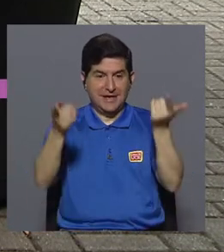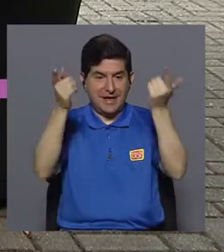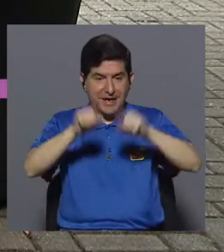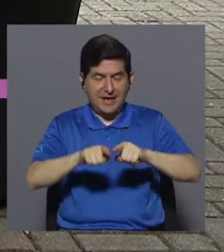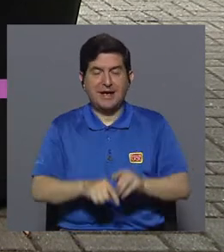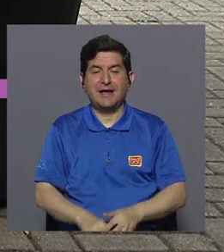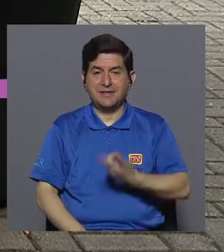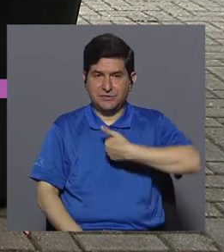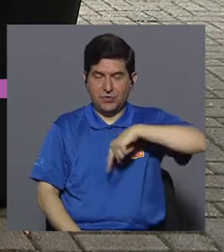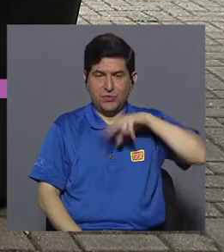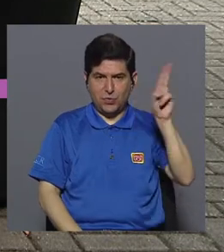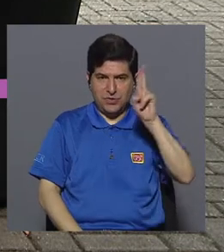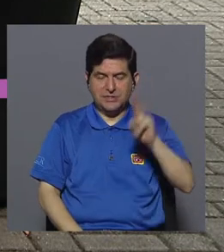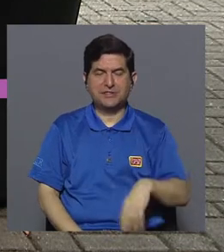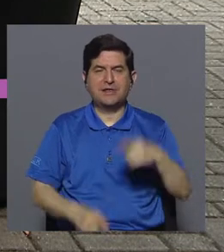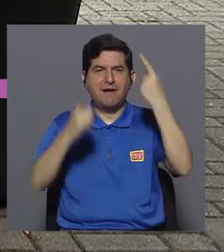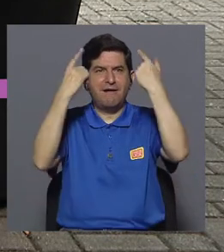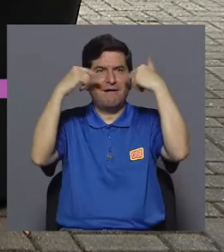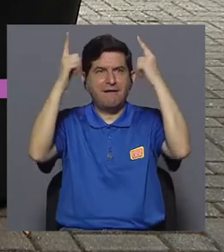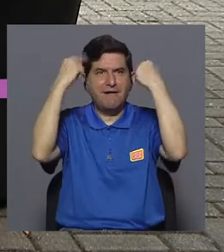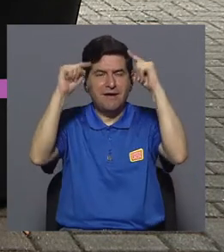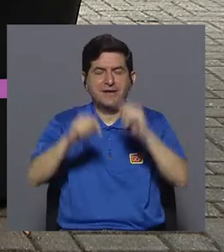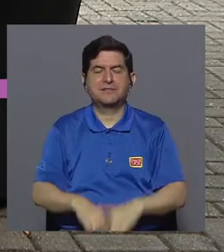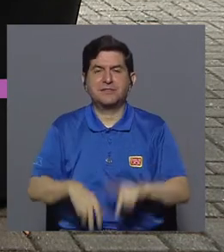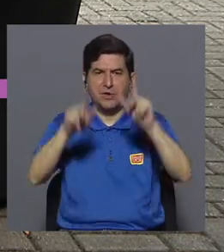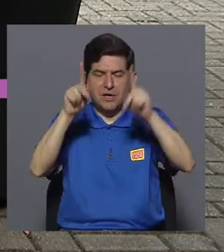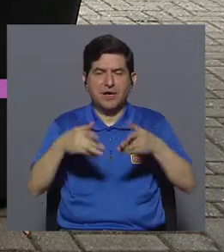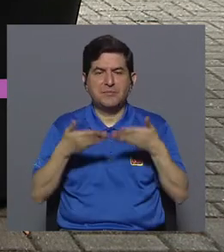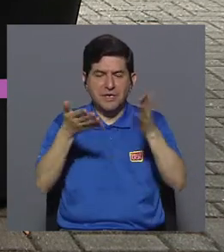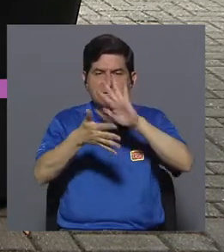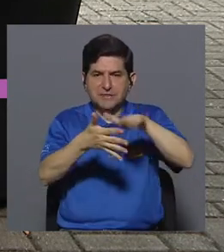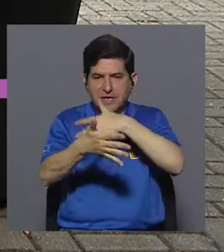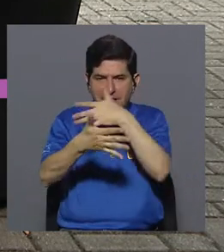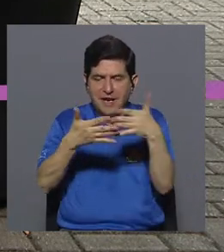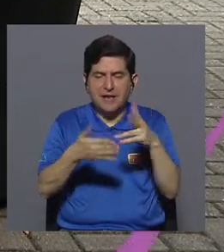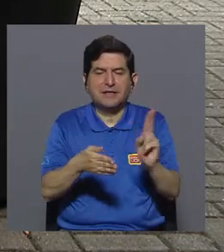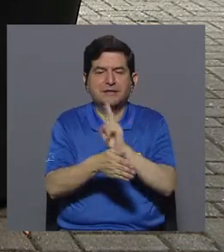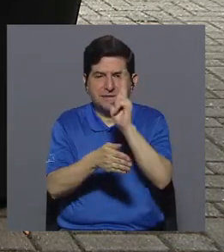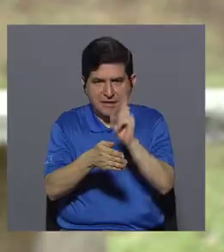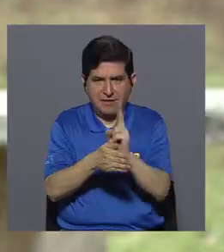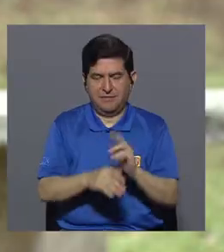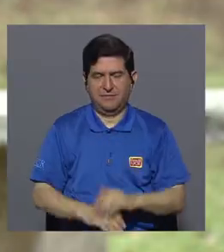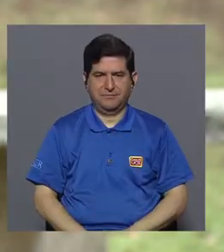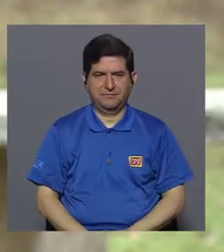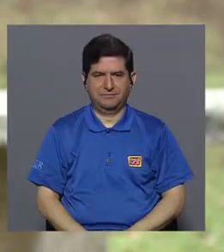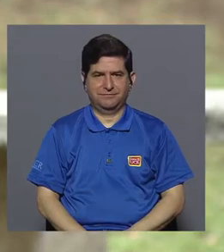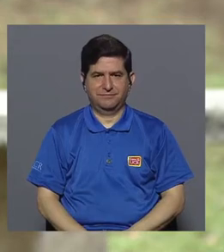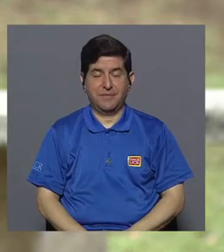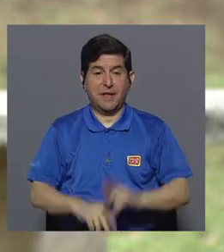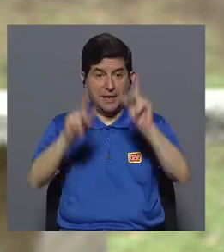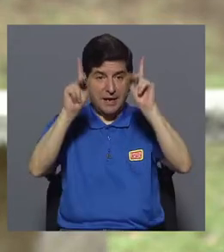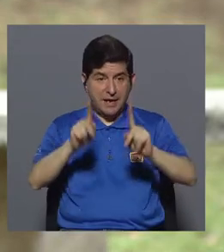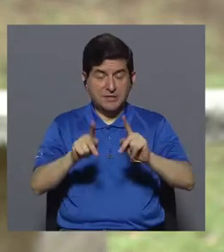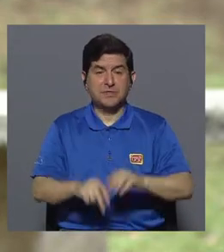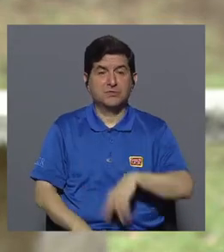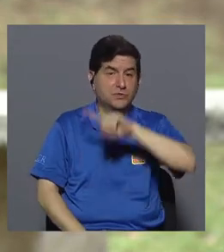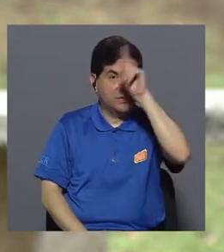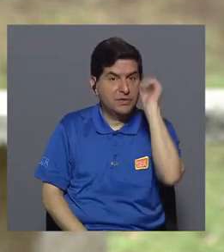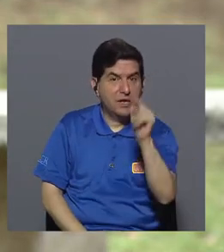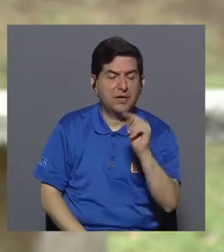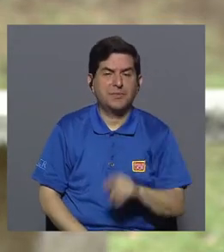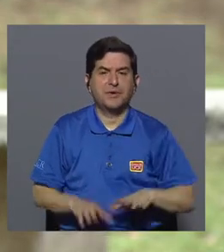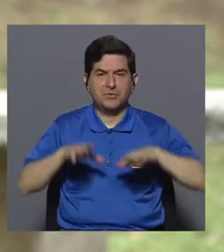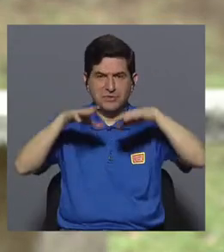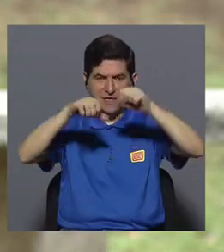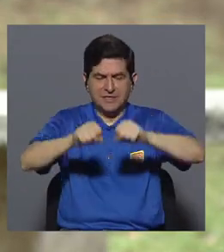el caso de Presida ha tenido mayor éxito es ofrecerles a los usuarios un calendario de consumo. Normalmente los usuarios cuando usted les